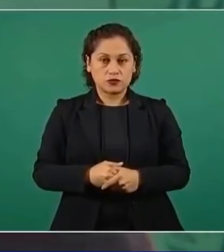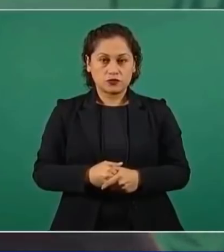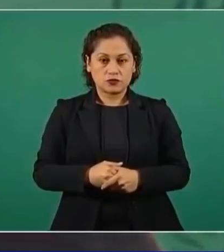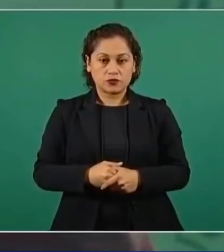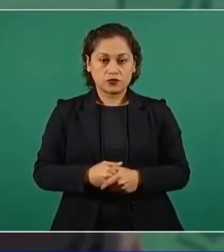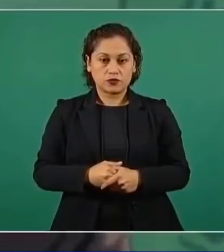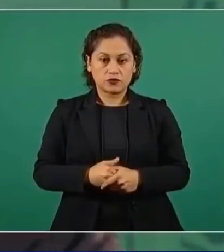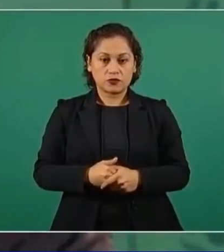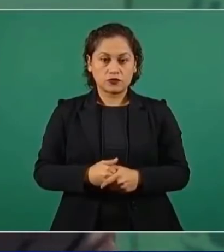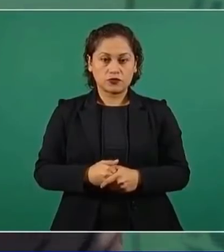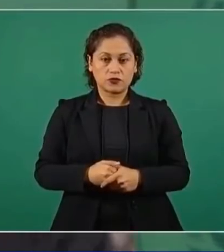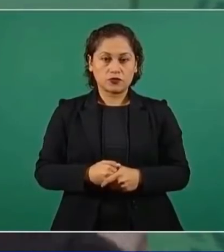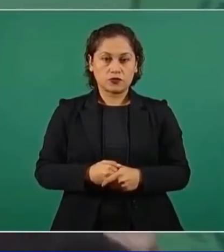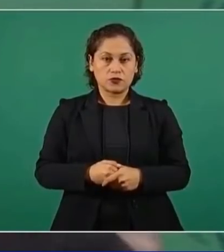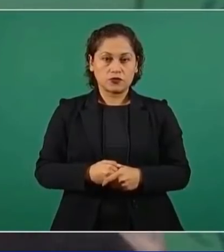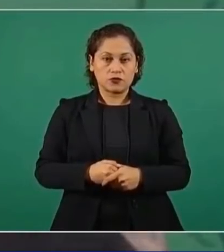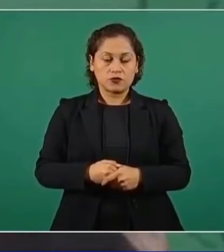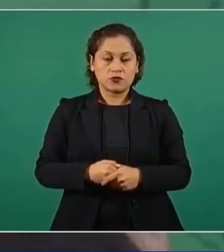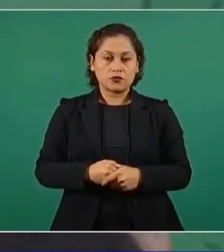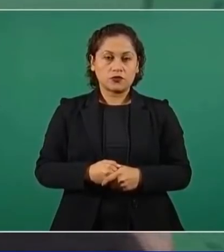ese pueblo